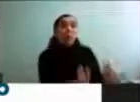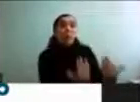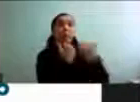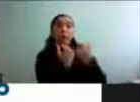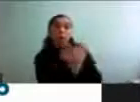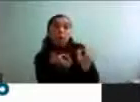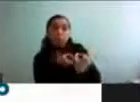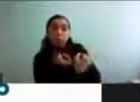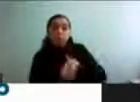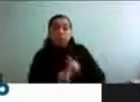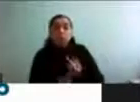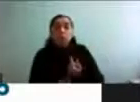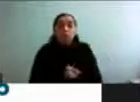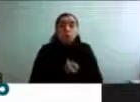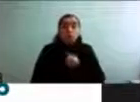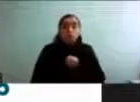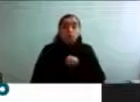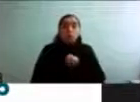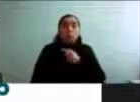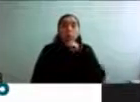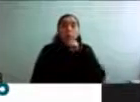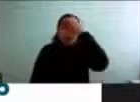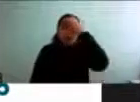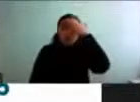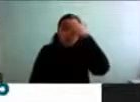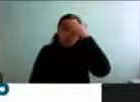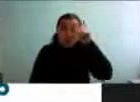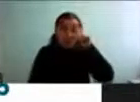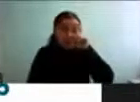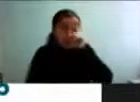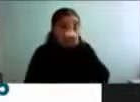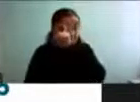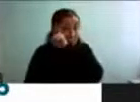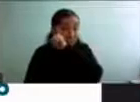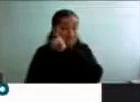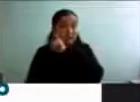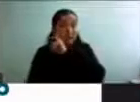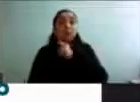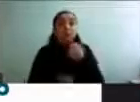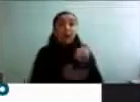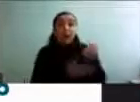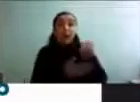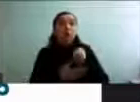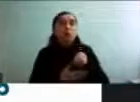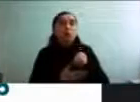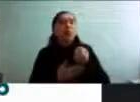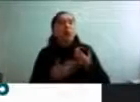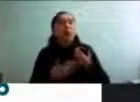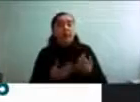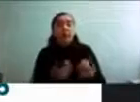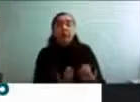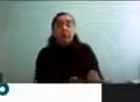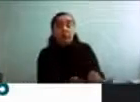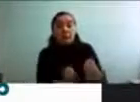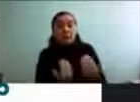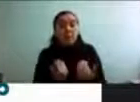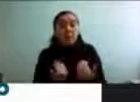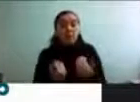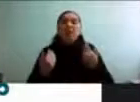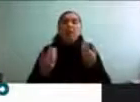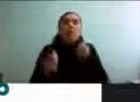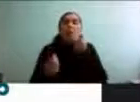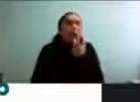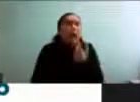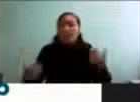tienes una enfermedad muy compleja, te puedas asesorar con respecto a la realización de actividad física, pero el